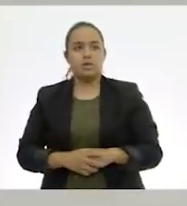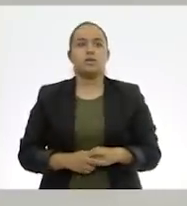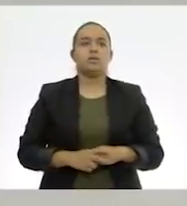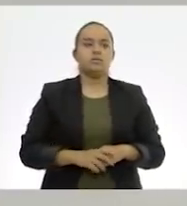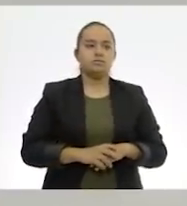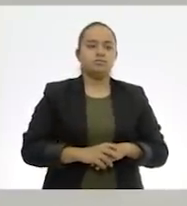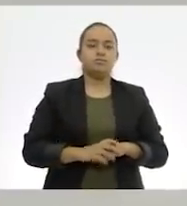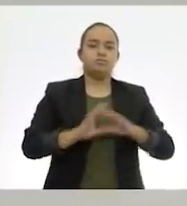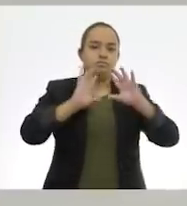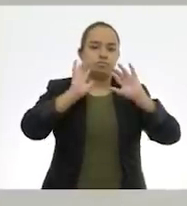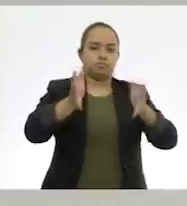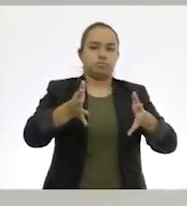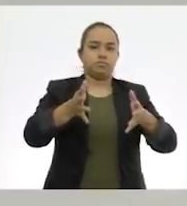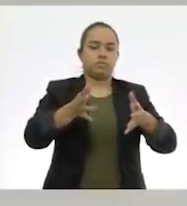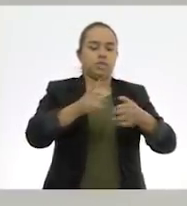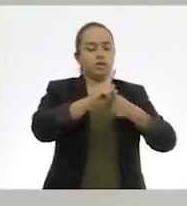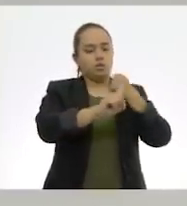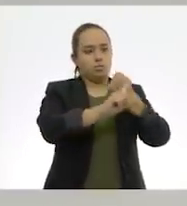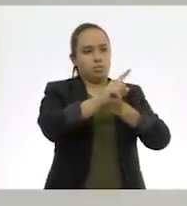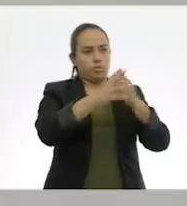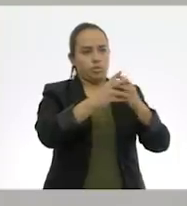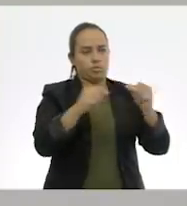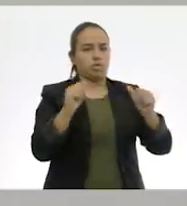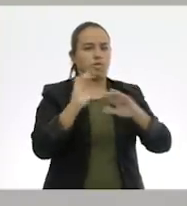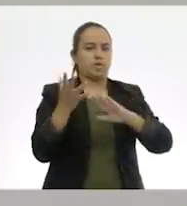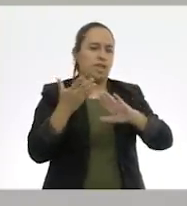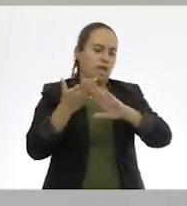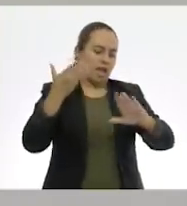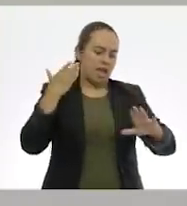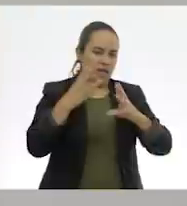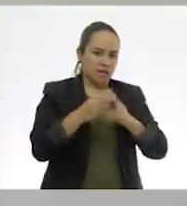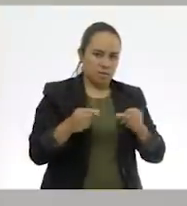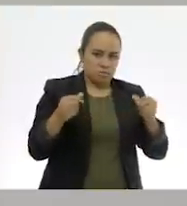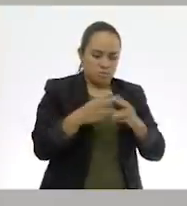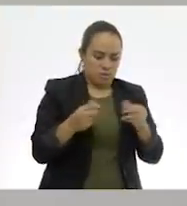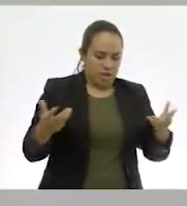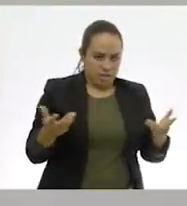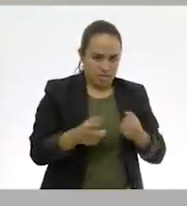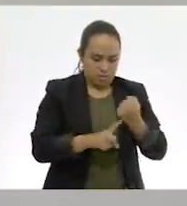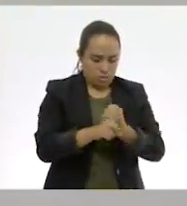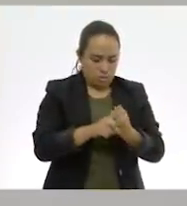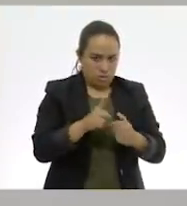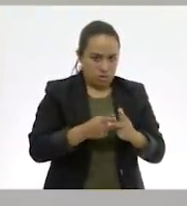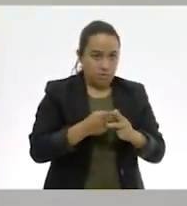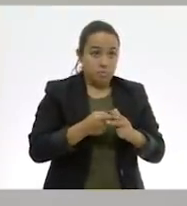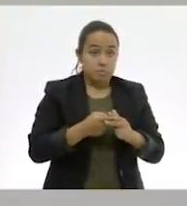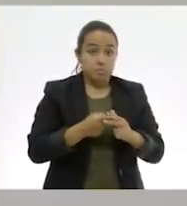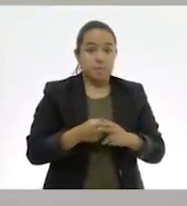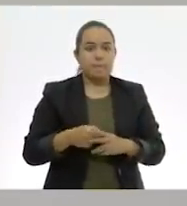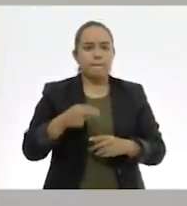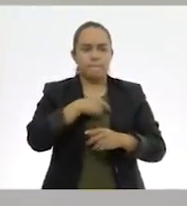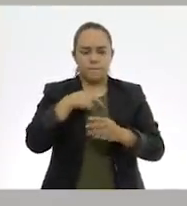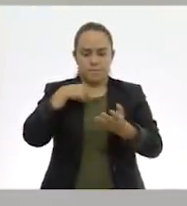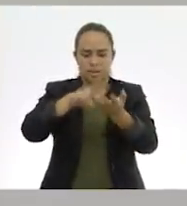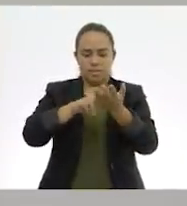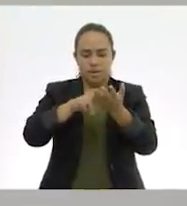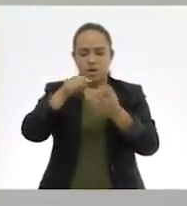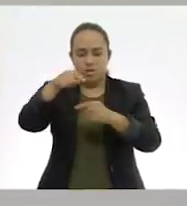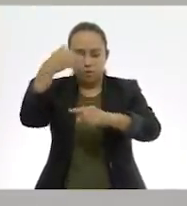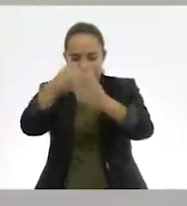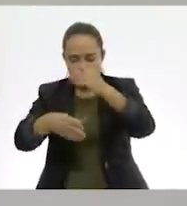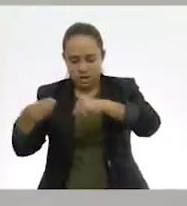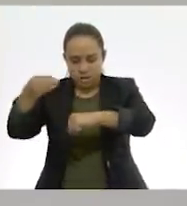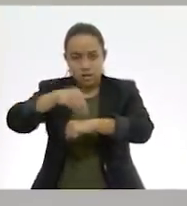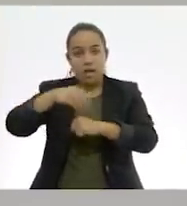puede ser un problema como los que hemos estado resolviendo anteriormente, donde encontramos este valor que nos hace falta